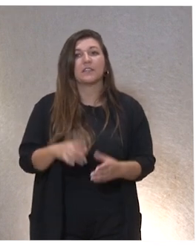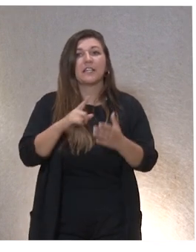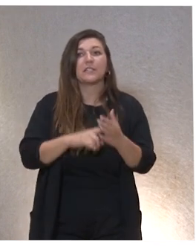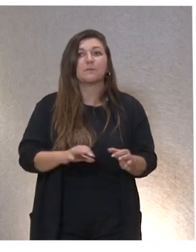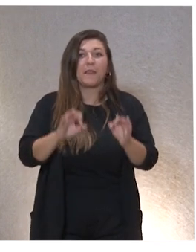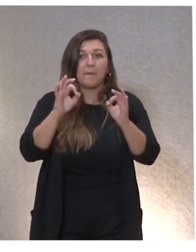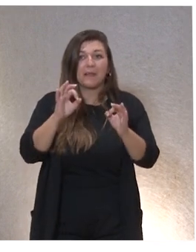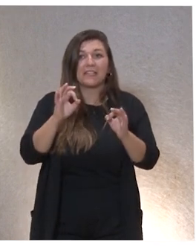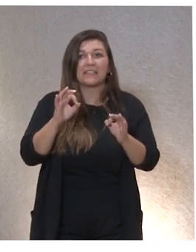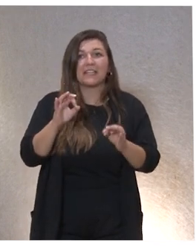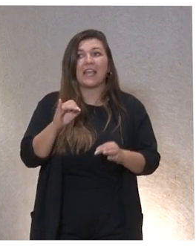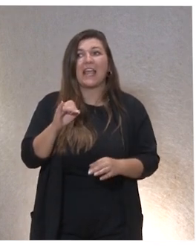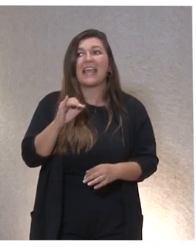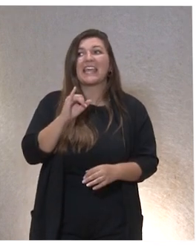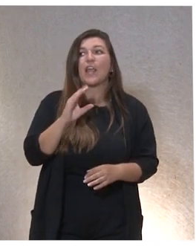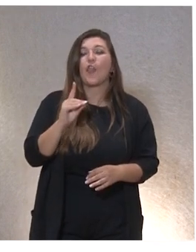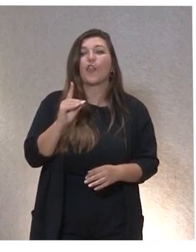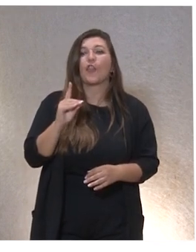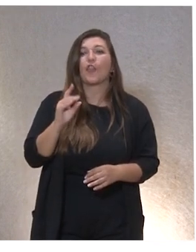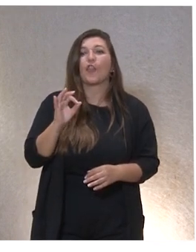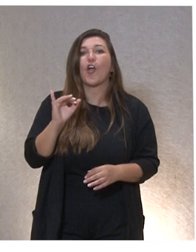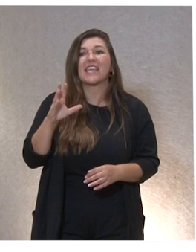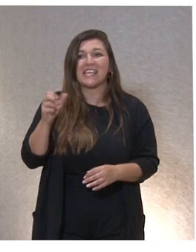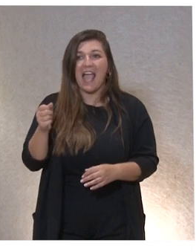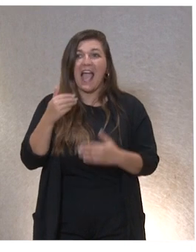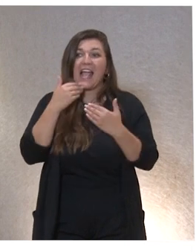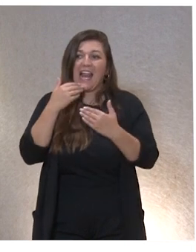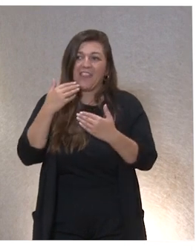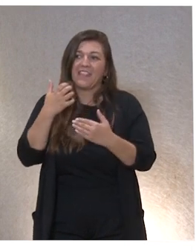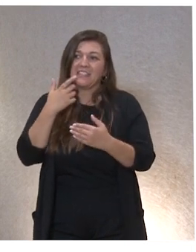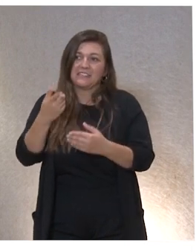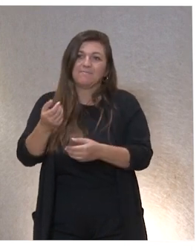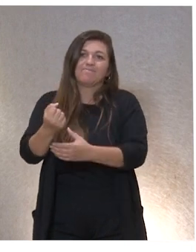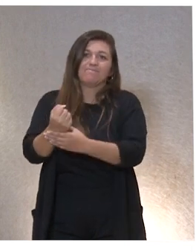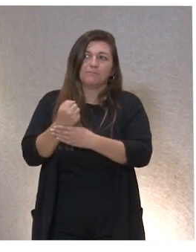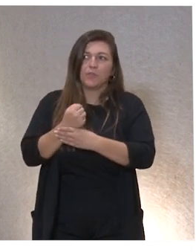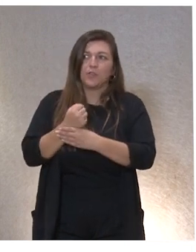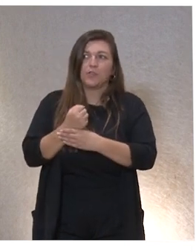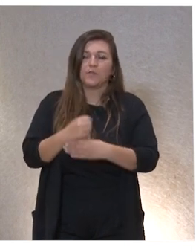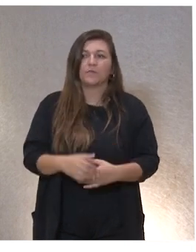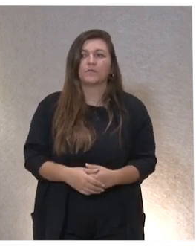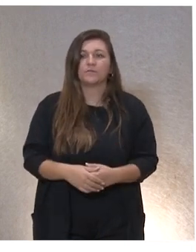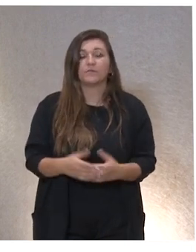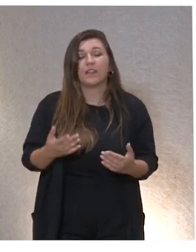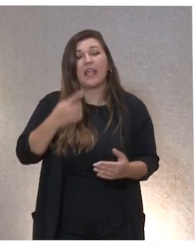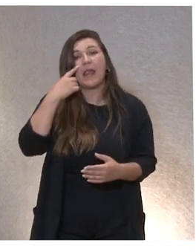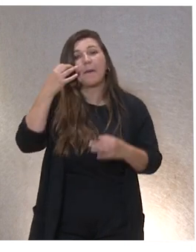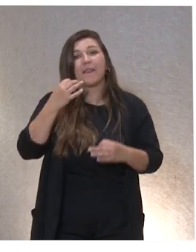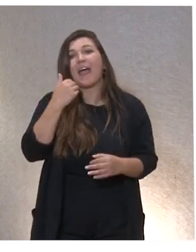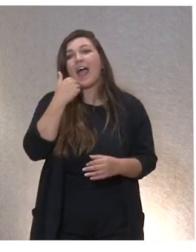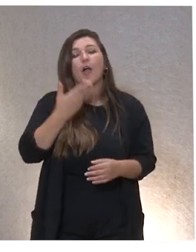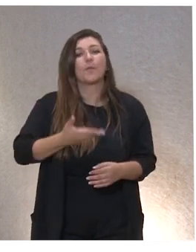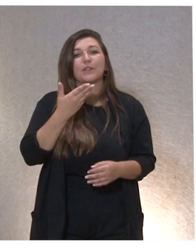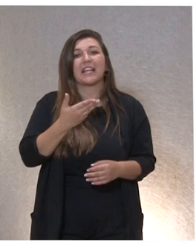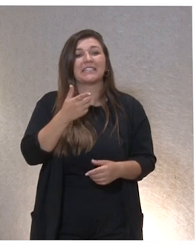Especialmente ya que están aquí a José Miguel y a Hidoya Sánchez, que es una compañera que sin ella no hubiera podido ser. Y, bueno, ¿no?, pues la verdad es que algo muy importante, ¿no?, es que